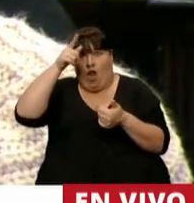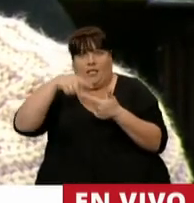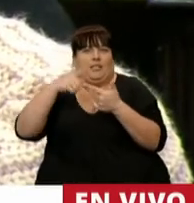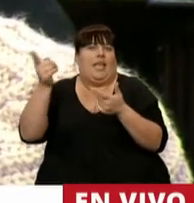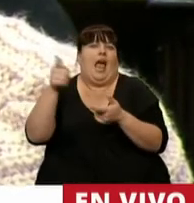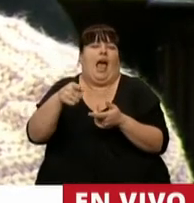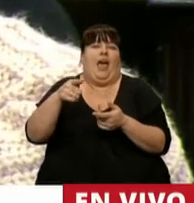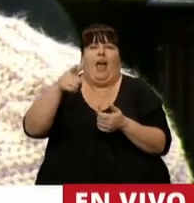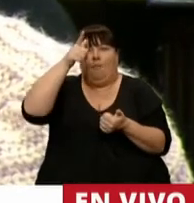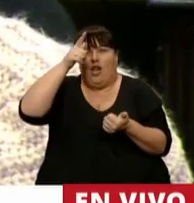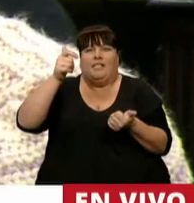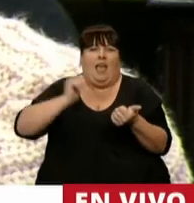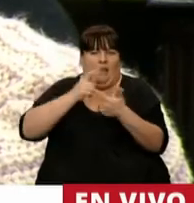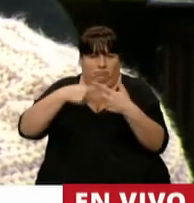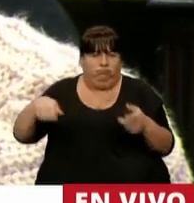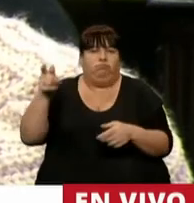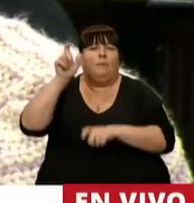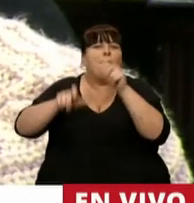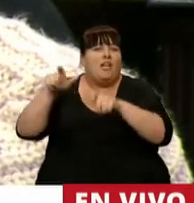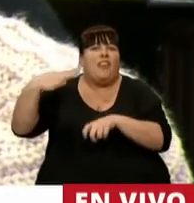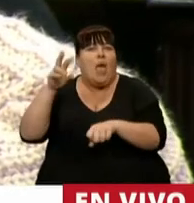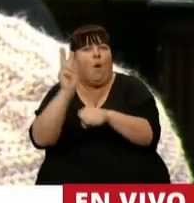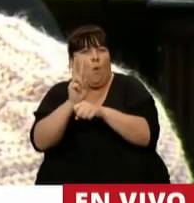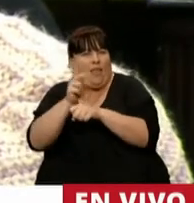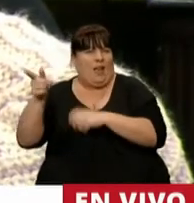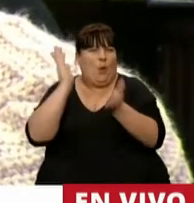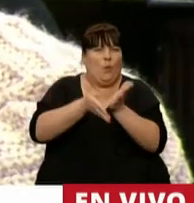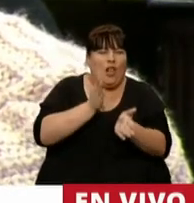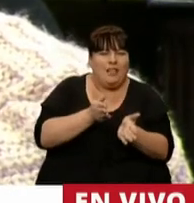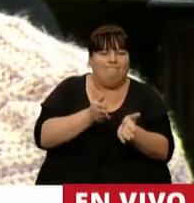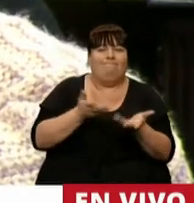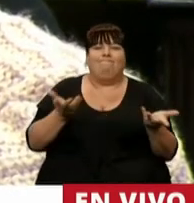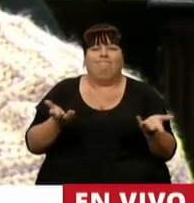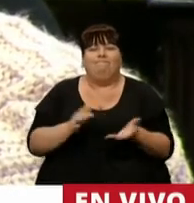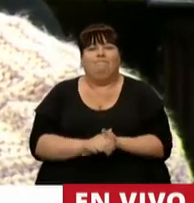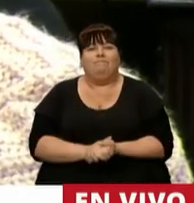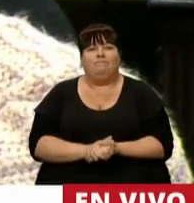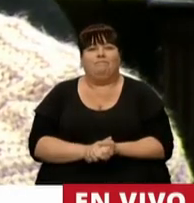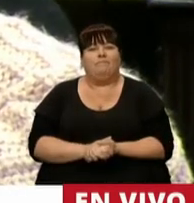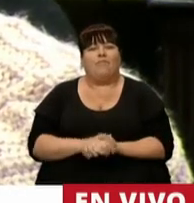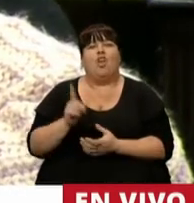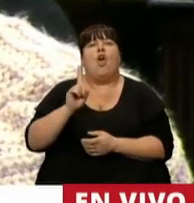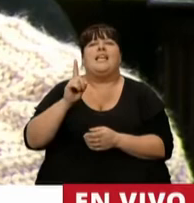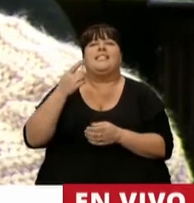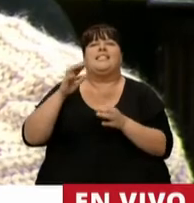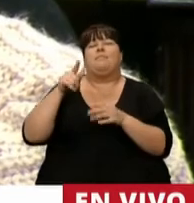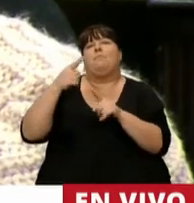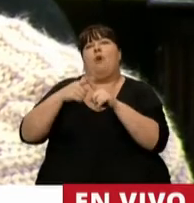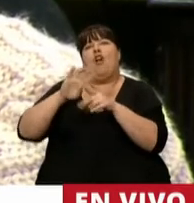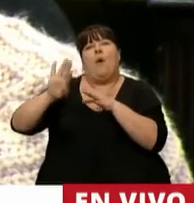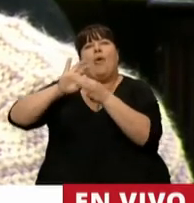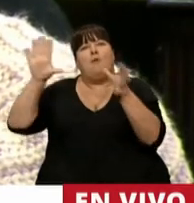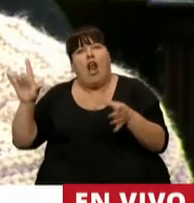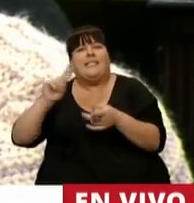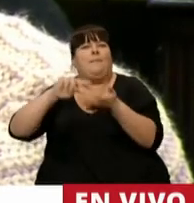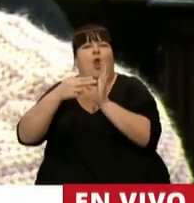violencia de parte de las fuerzas de seguridad, aquellas personas que deben protegernos, en realidad no es ni una deuda con la democracia ni un